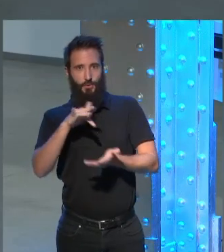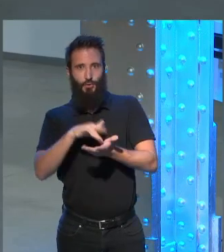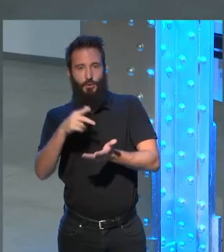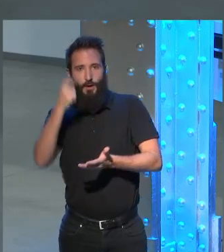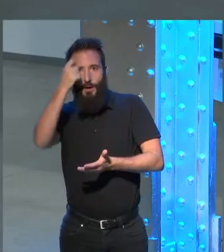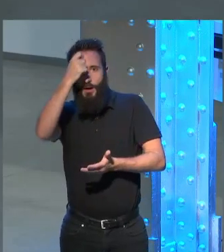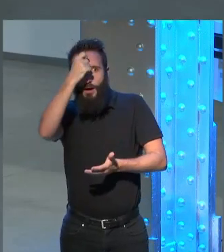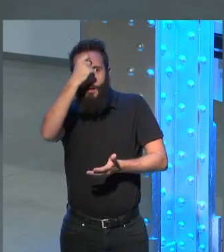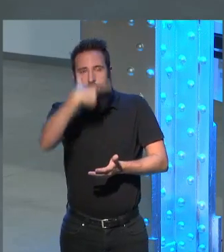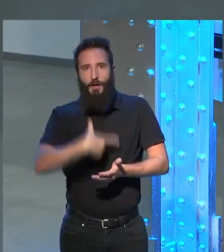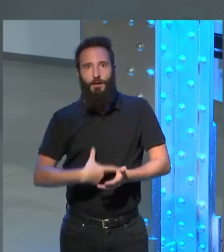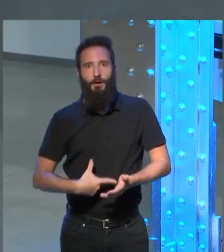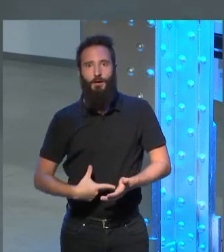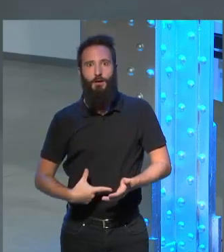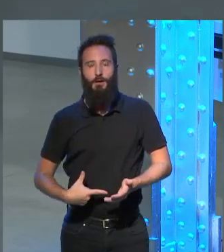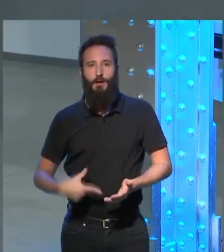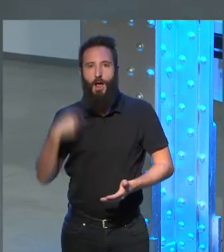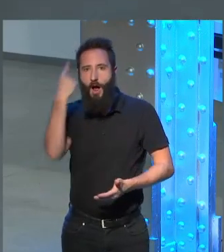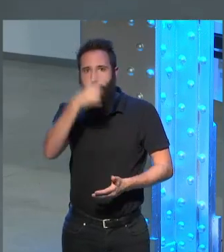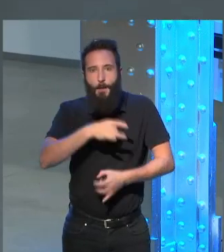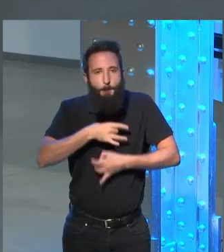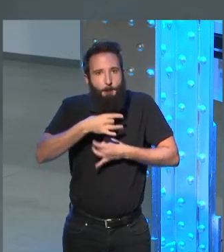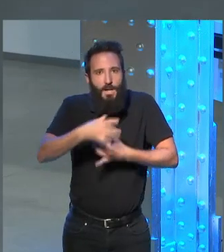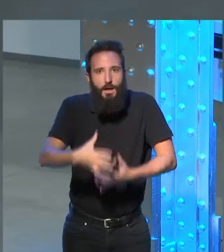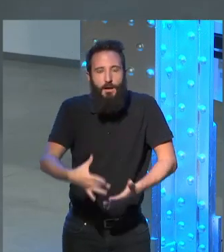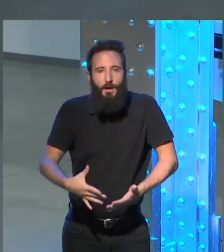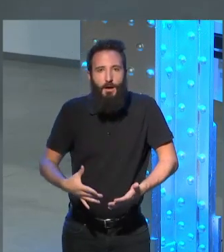pálido pero pálido líbido